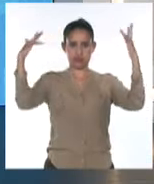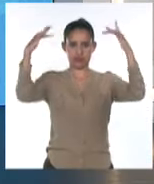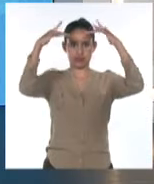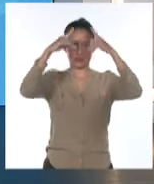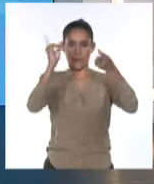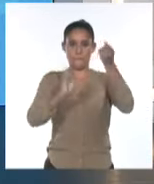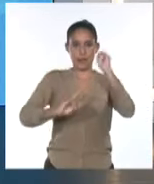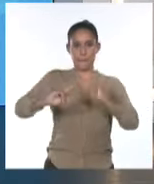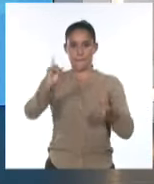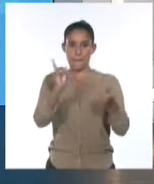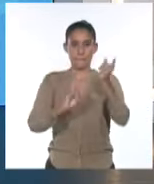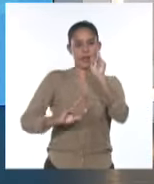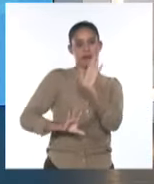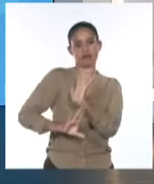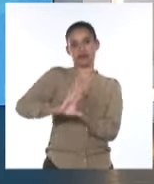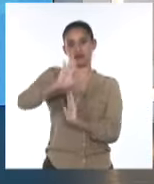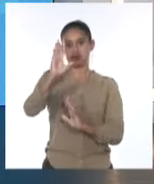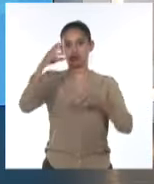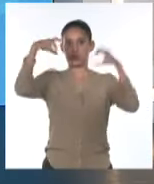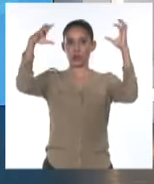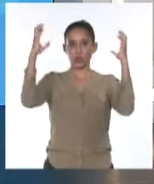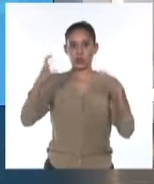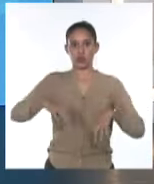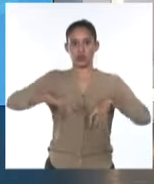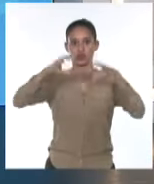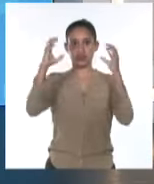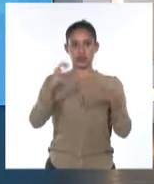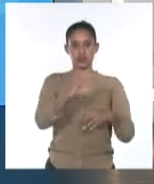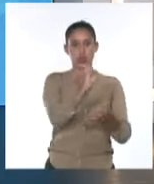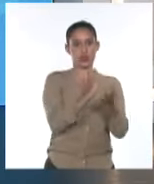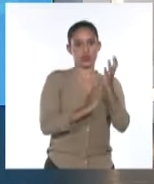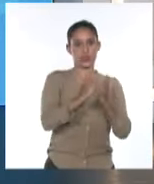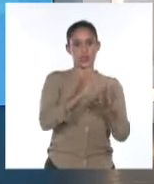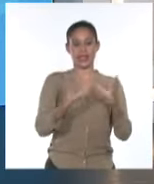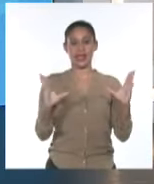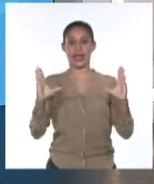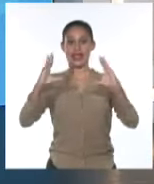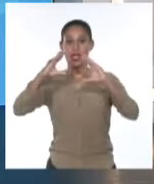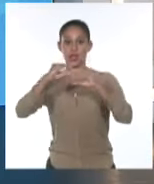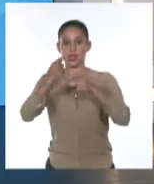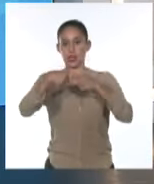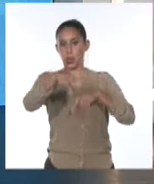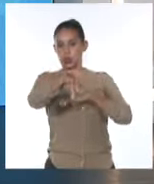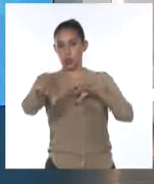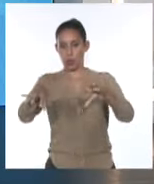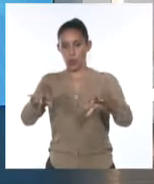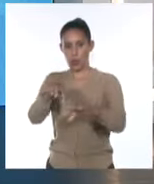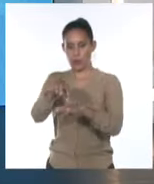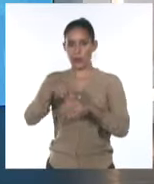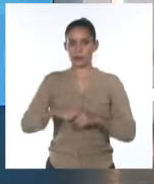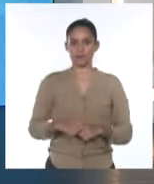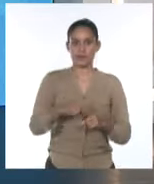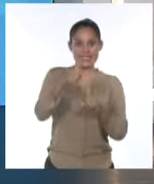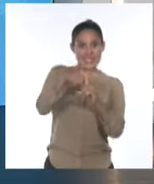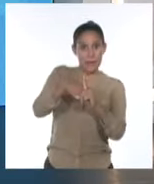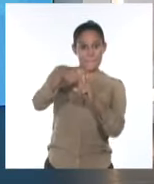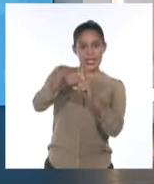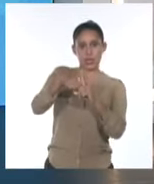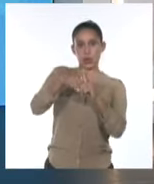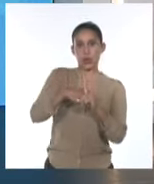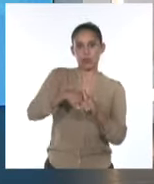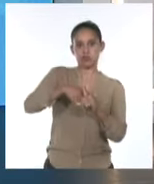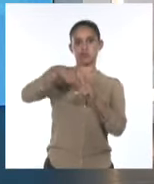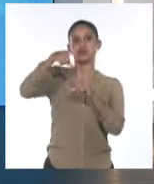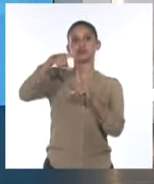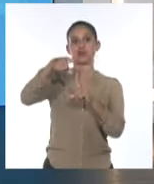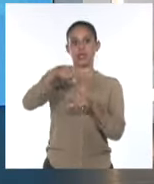tormentas eléctricas en la región occidental y algunos chubascos y lluvias en la noche en el resto del territorio. Las temperaturas máximas en la tarde